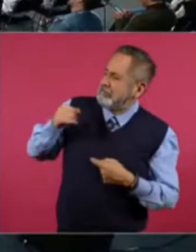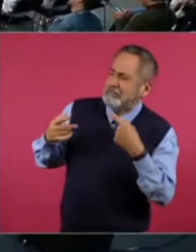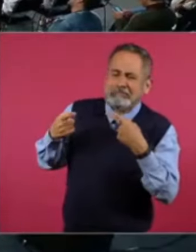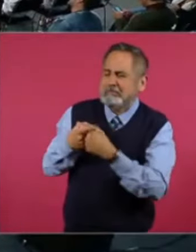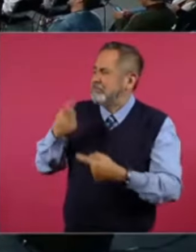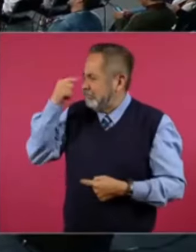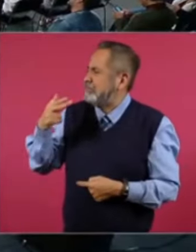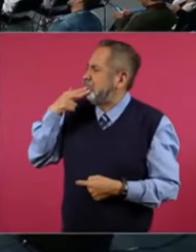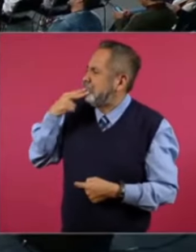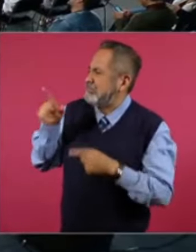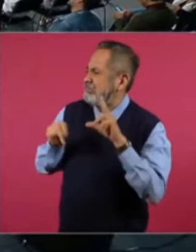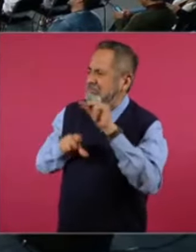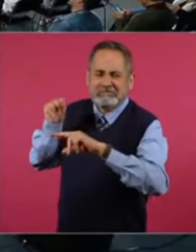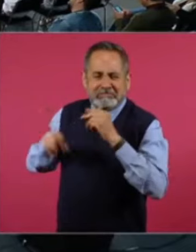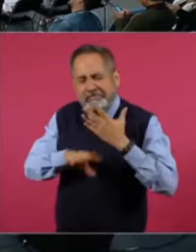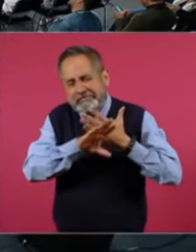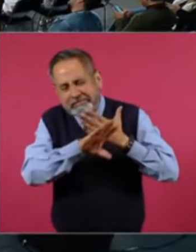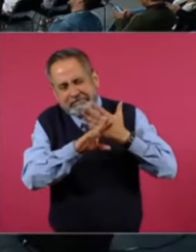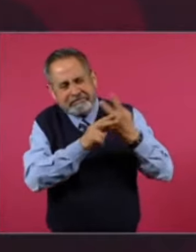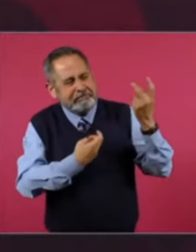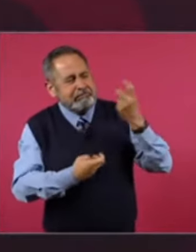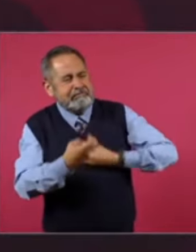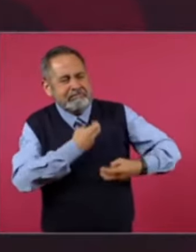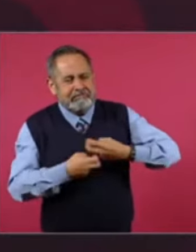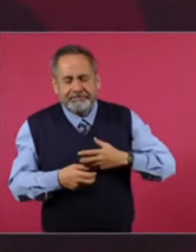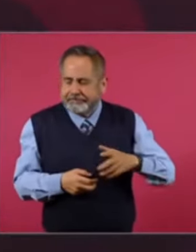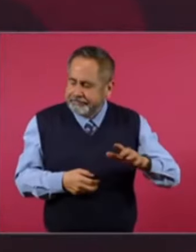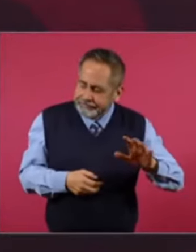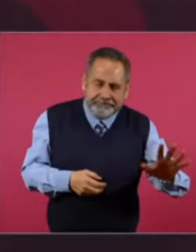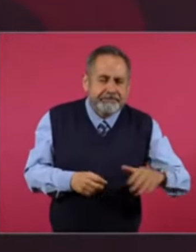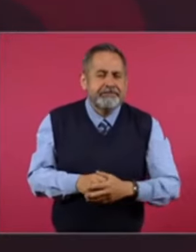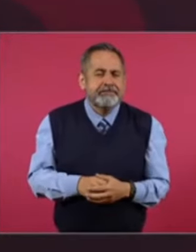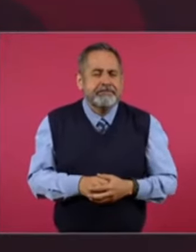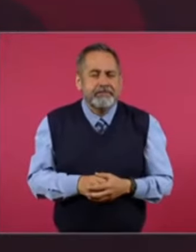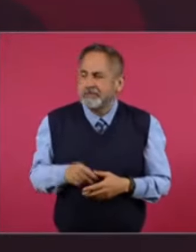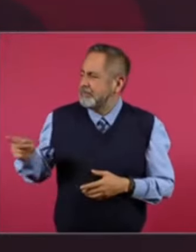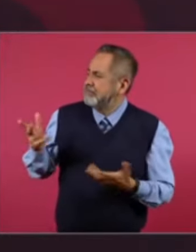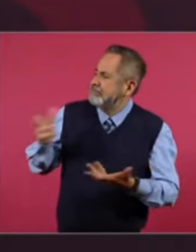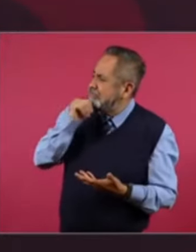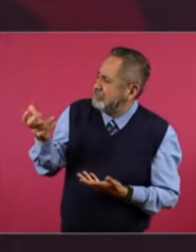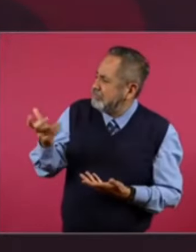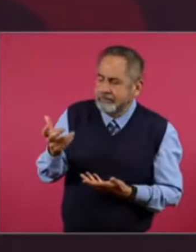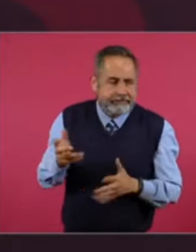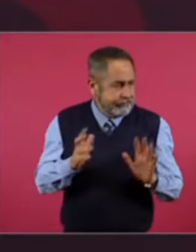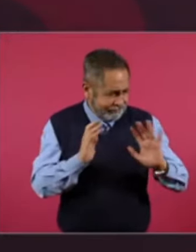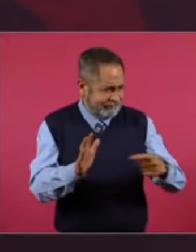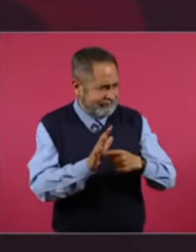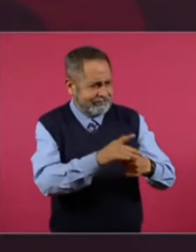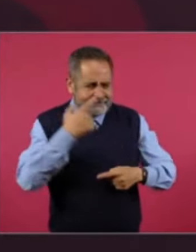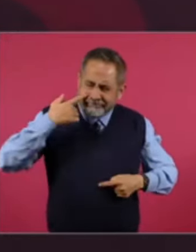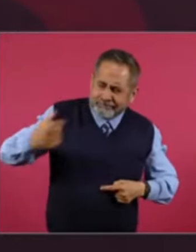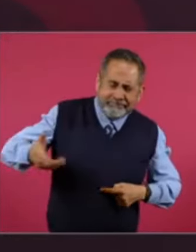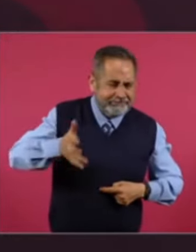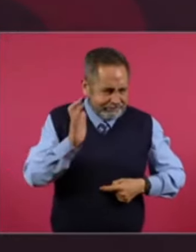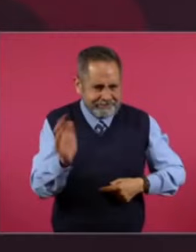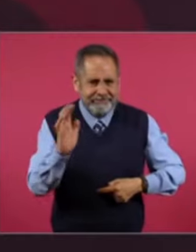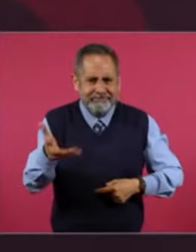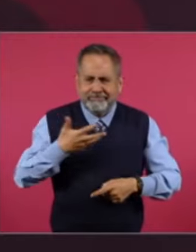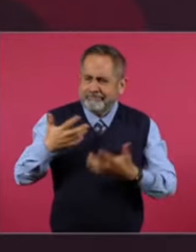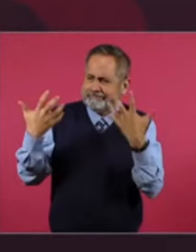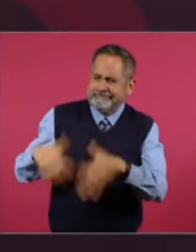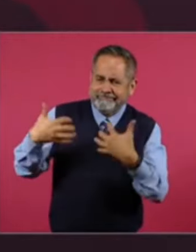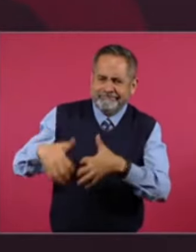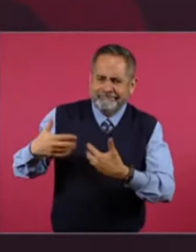De que. No. Comenzaba a producir. Ya está. Produciendo la.